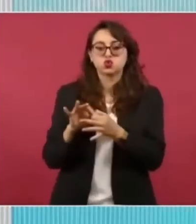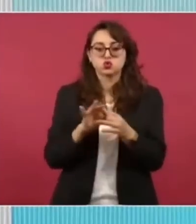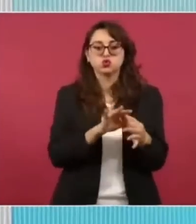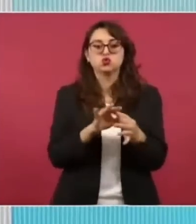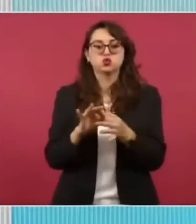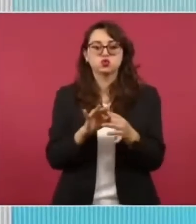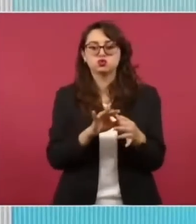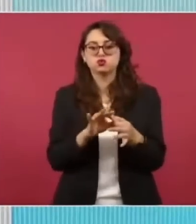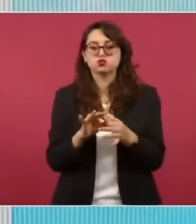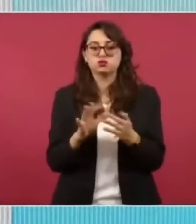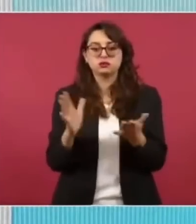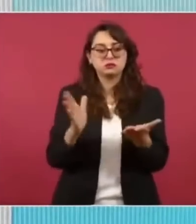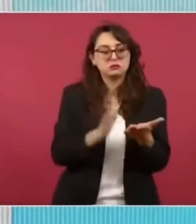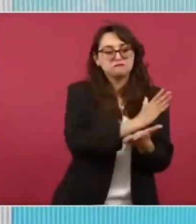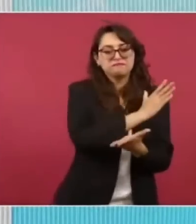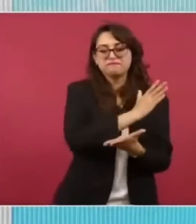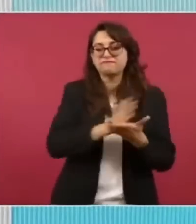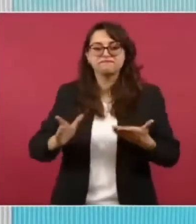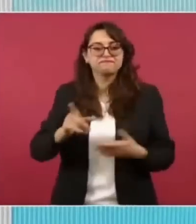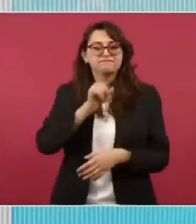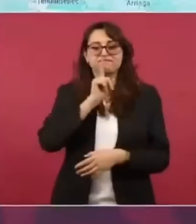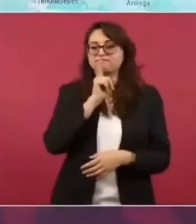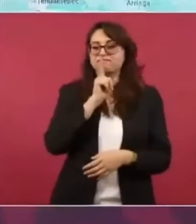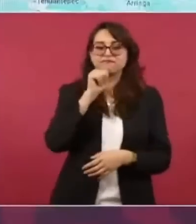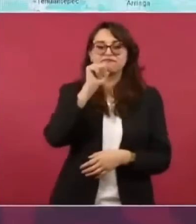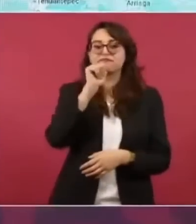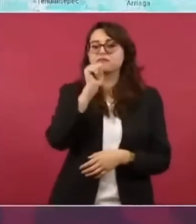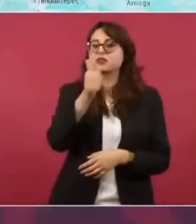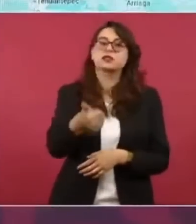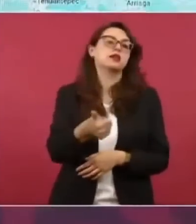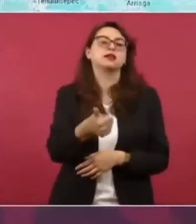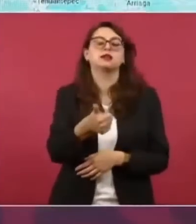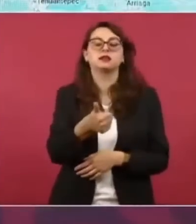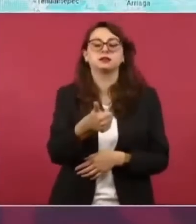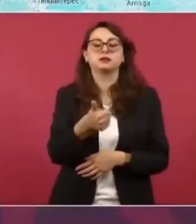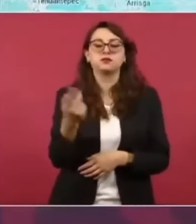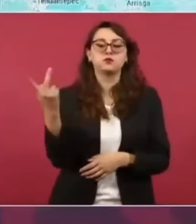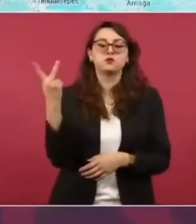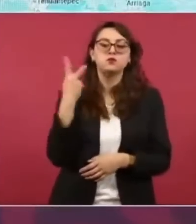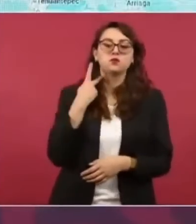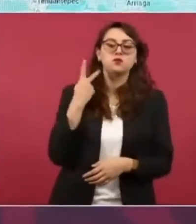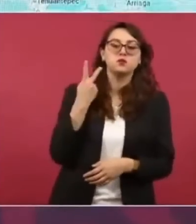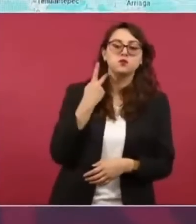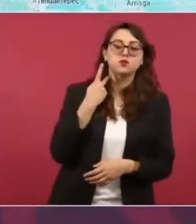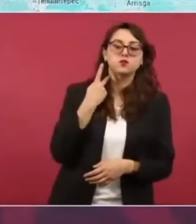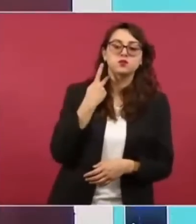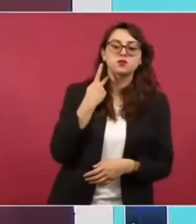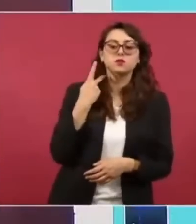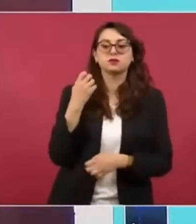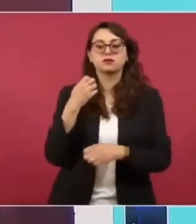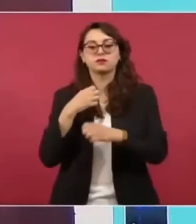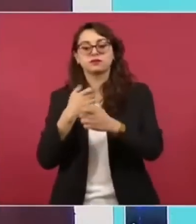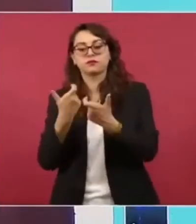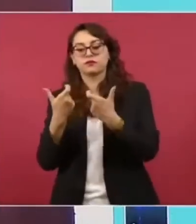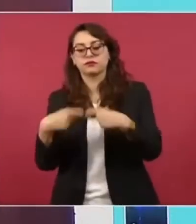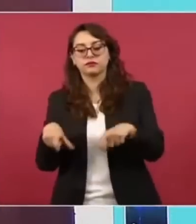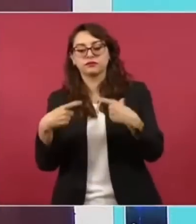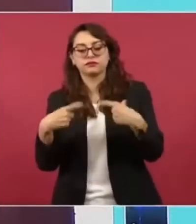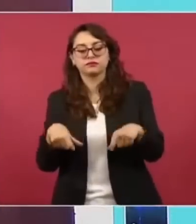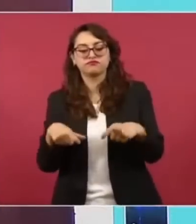No había una separación entre lo político y lo económico.